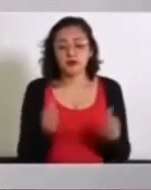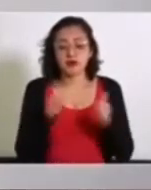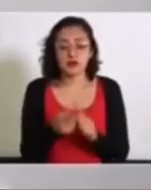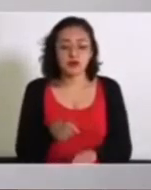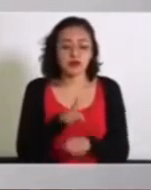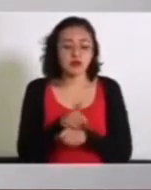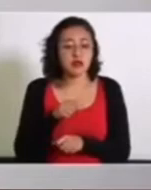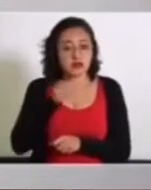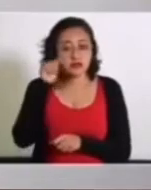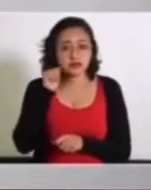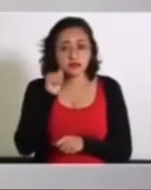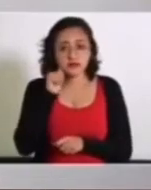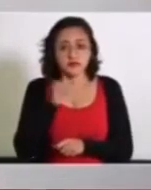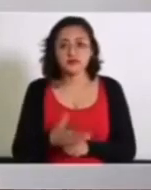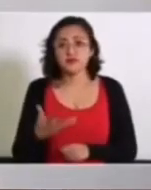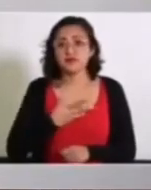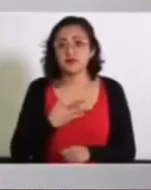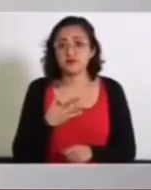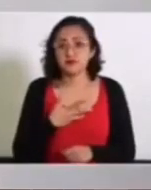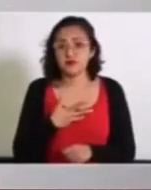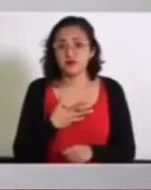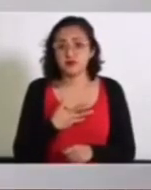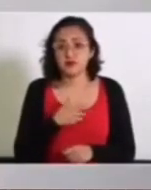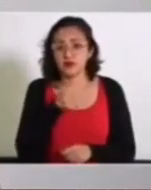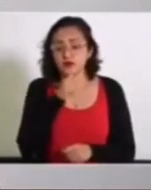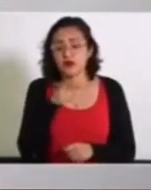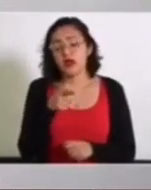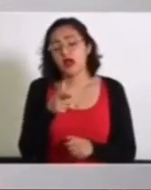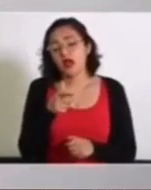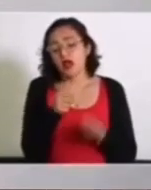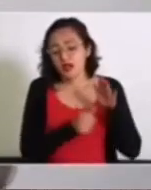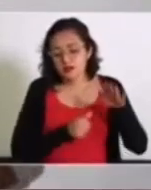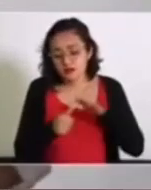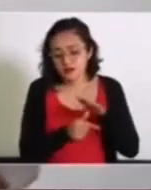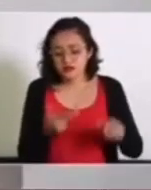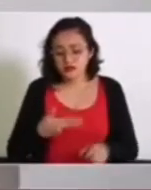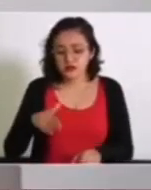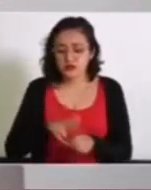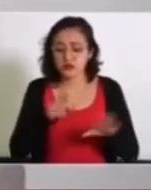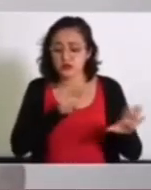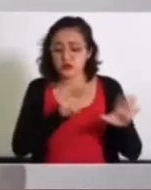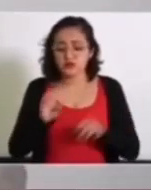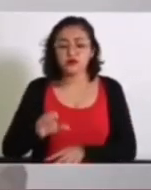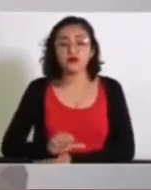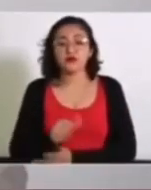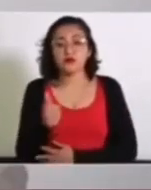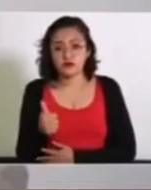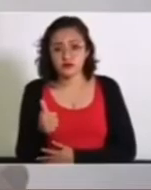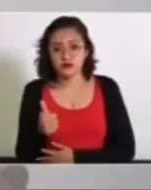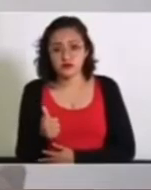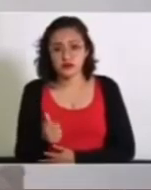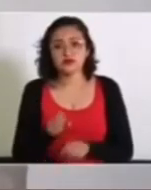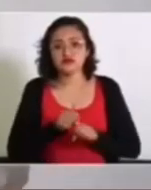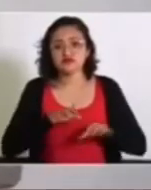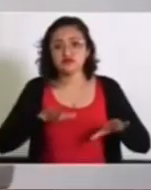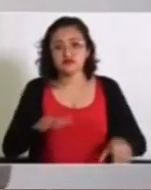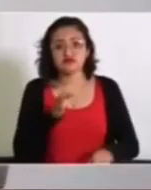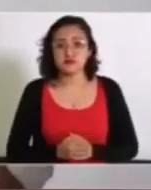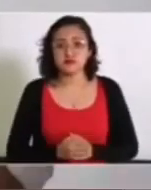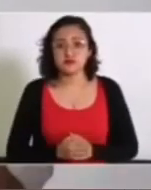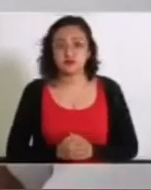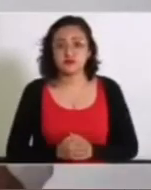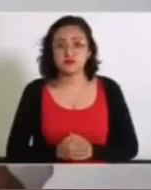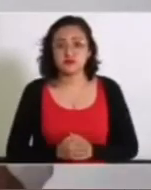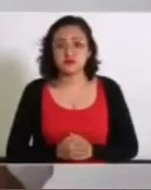respecto al día de ayer. Tenemos casos activos ambulatorios y hospitalizados 911 distribuidos en